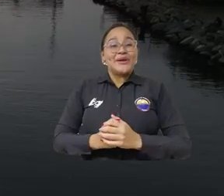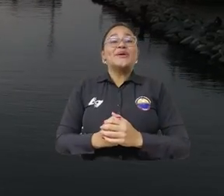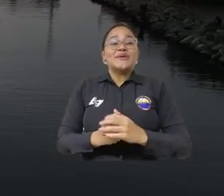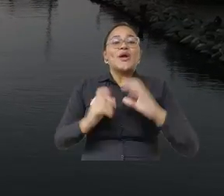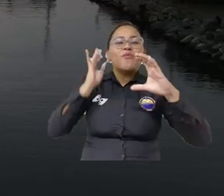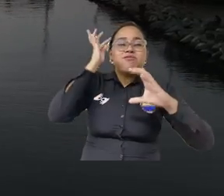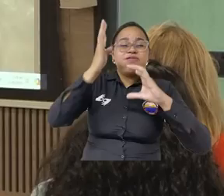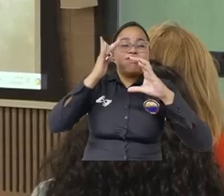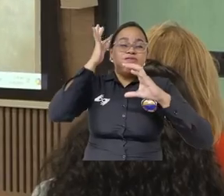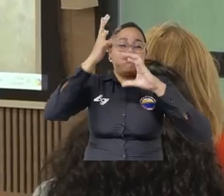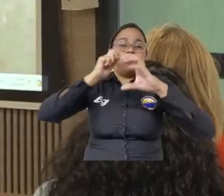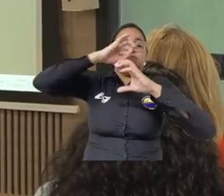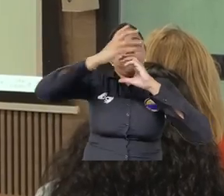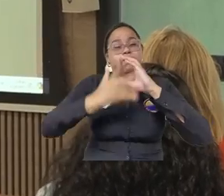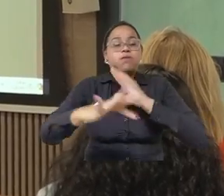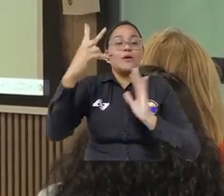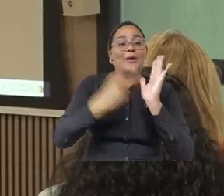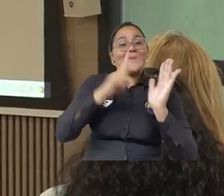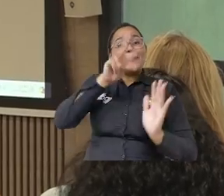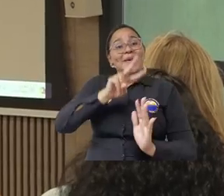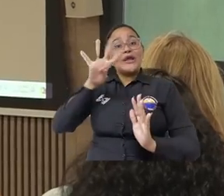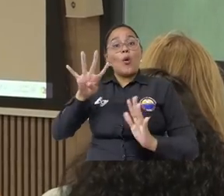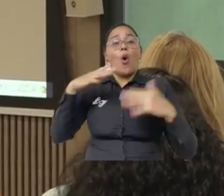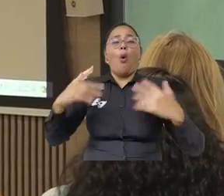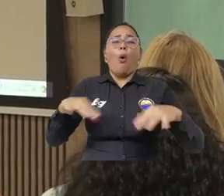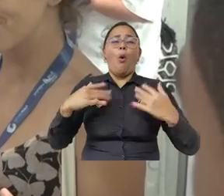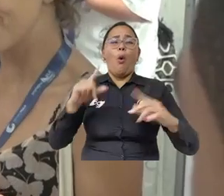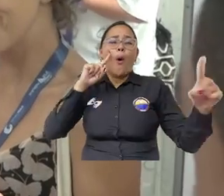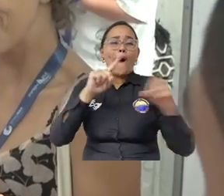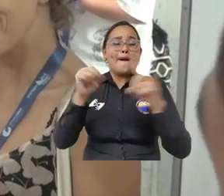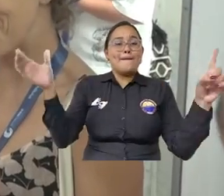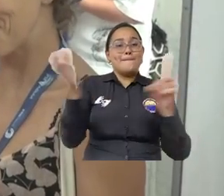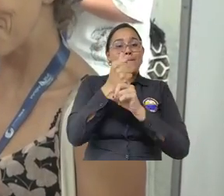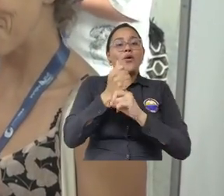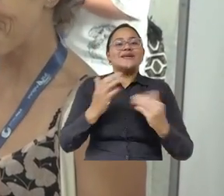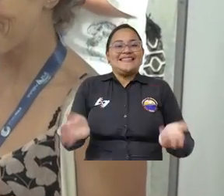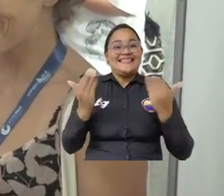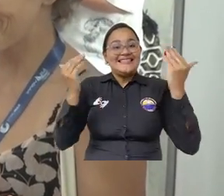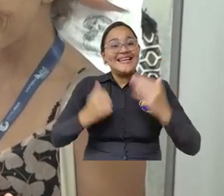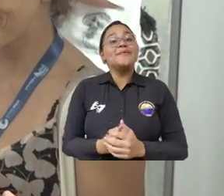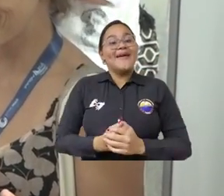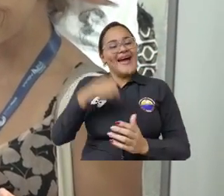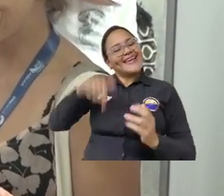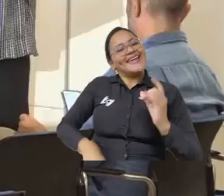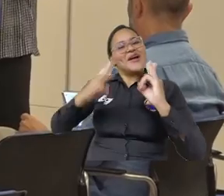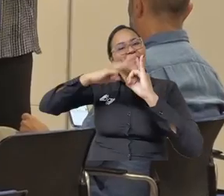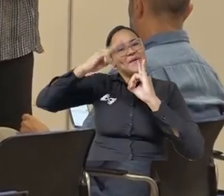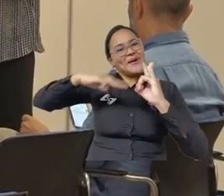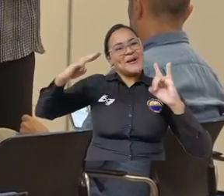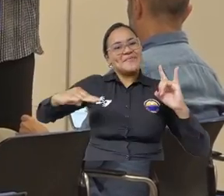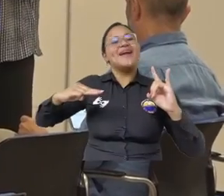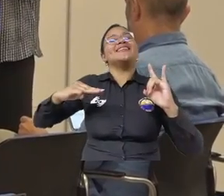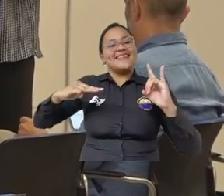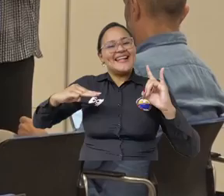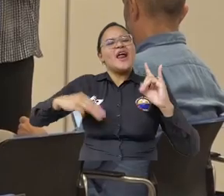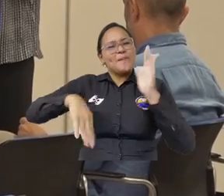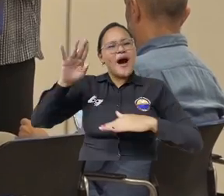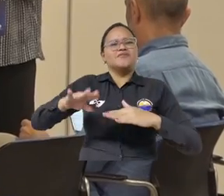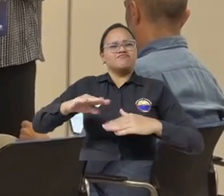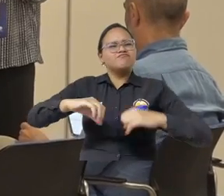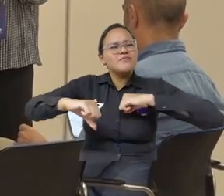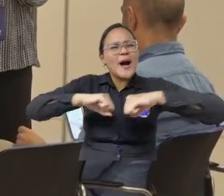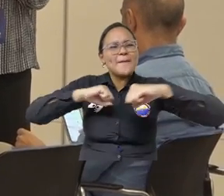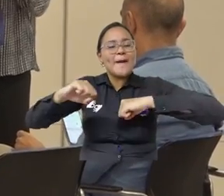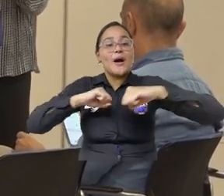ecosistemas. Innovazur Caribe 2024 es uno de los grandes logros que ha traído consigo la membresía de